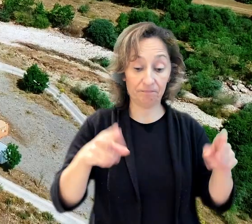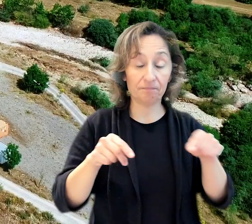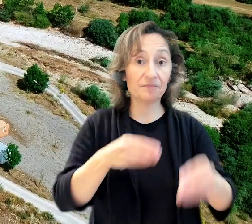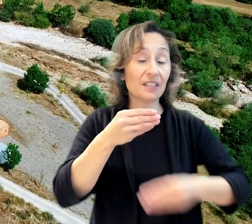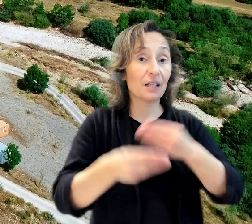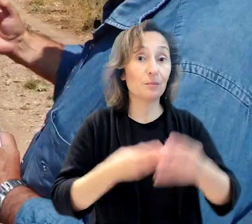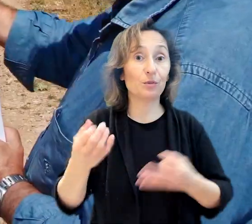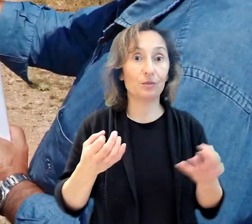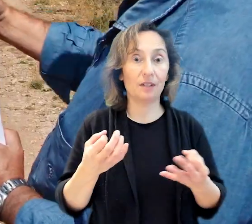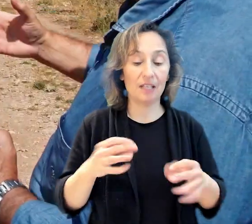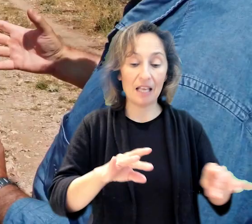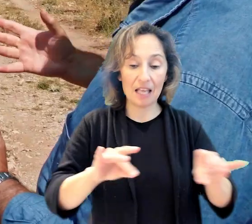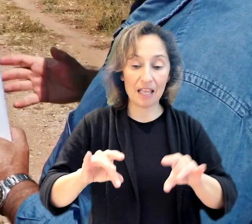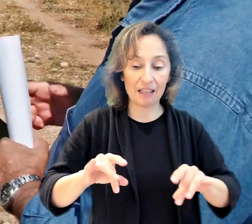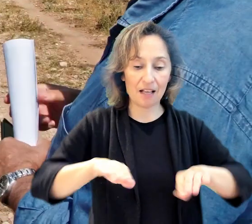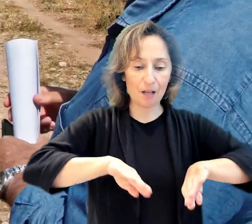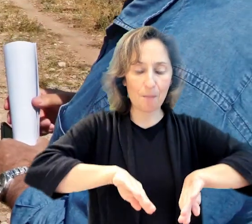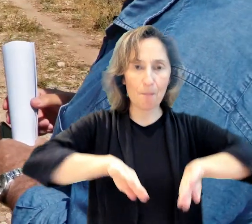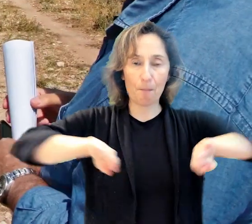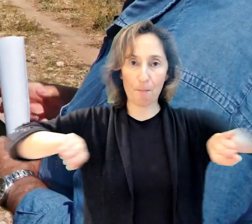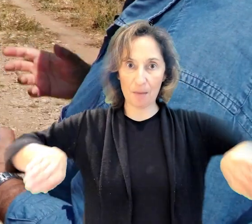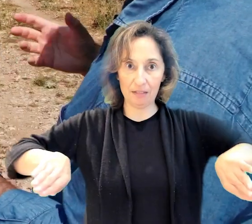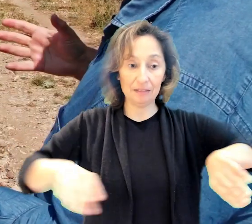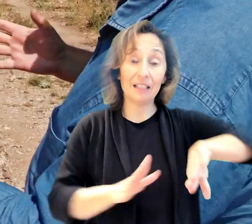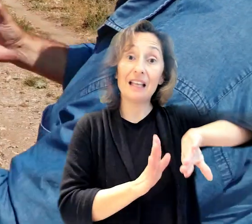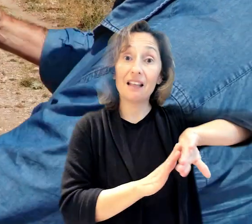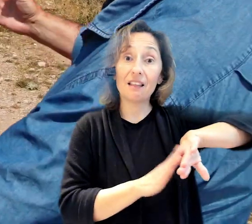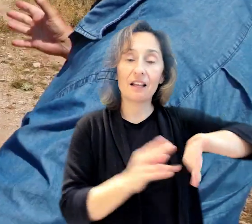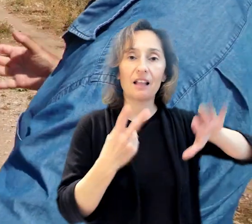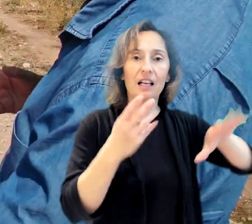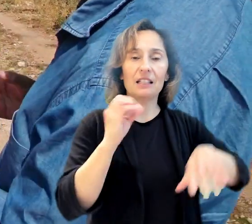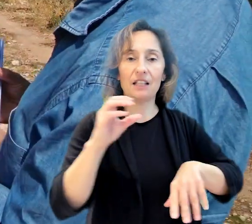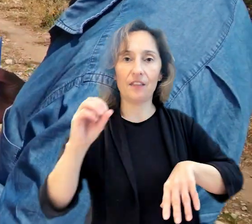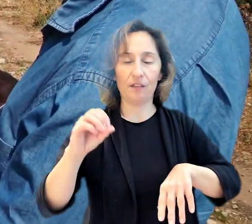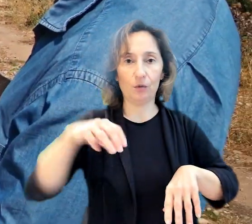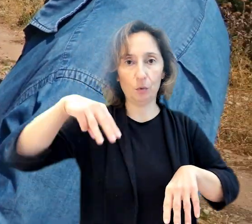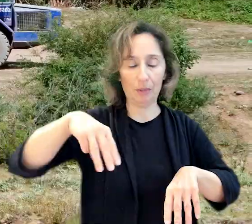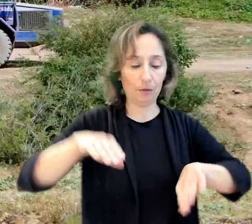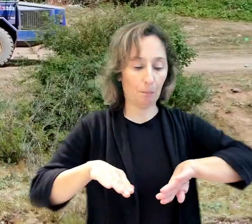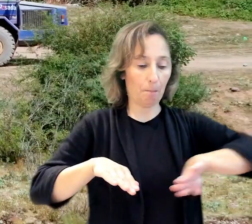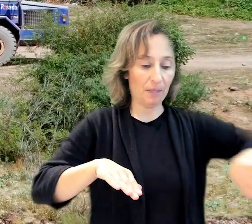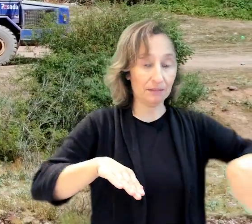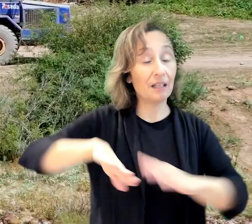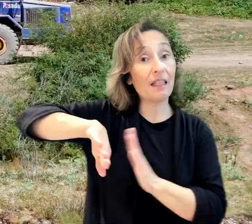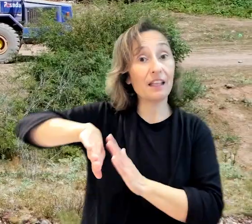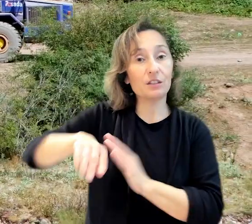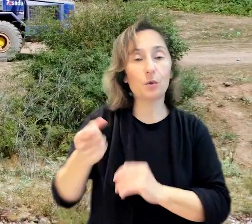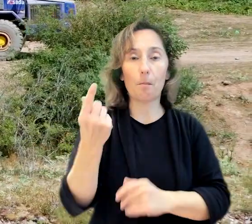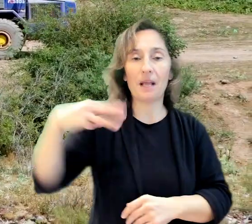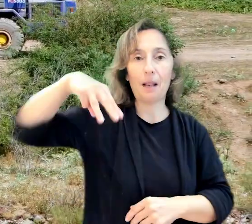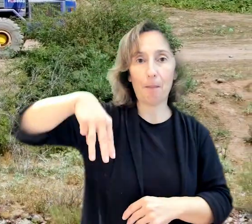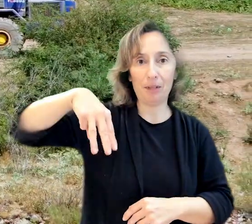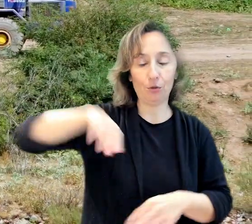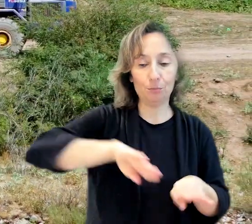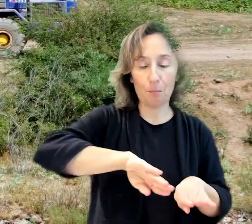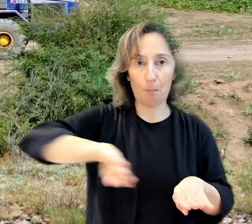En este tramo se han llevado a cabo retranqueos del orden de 700 metros en la margen izquierda y unos mil metros en